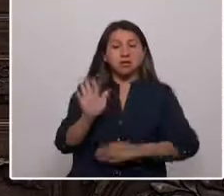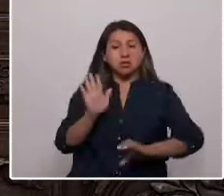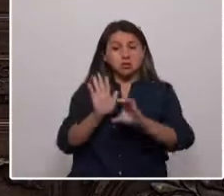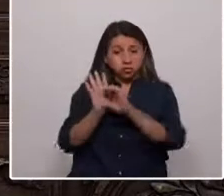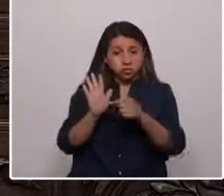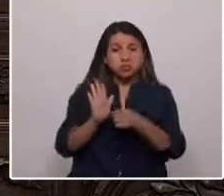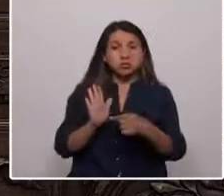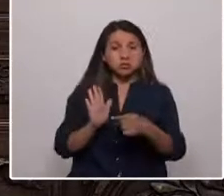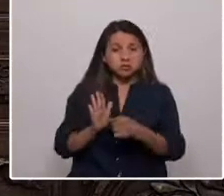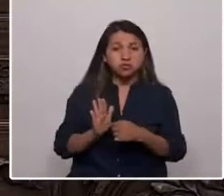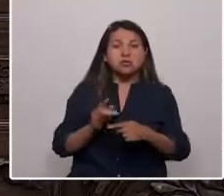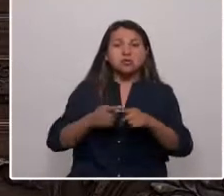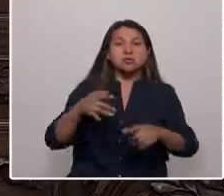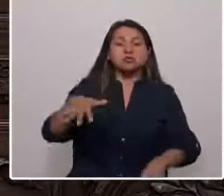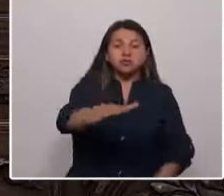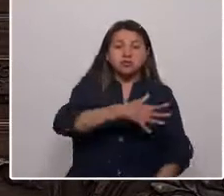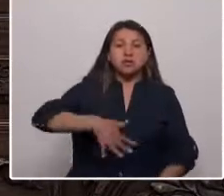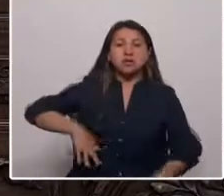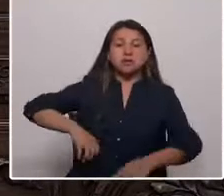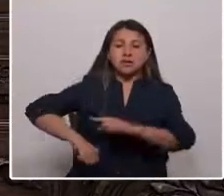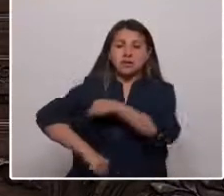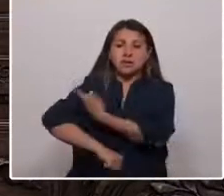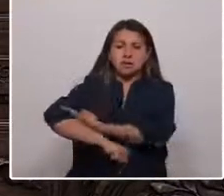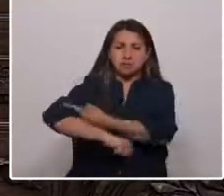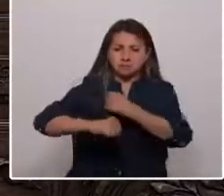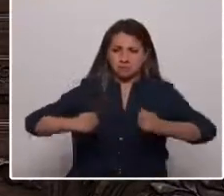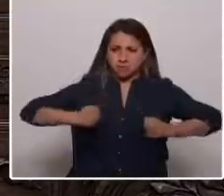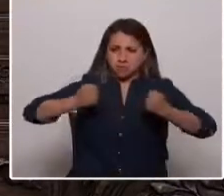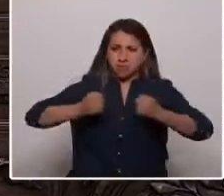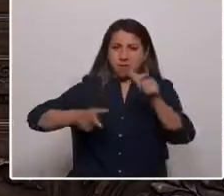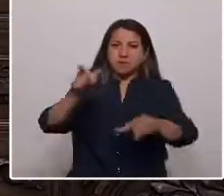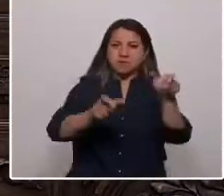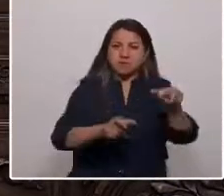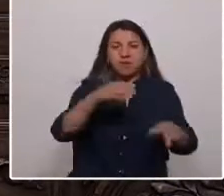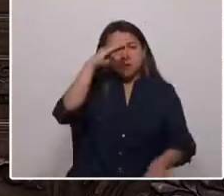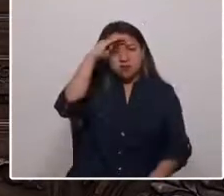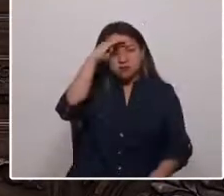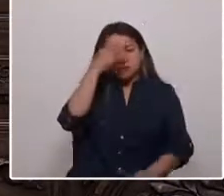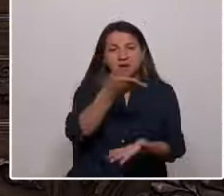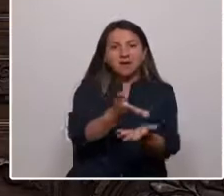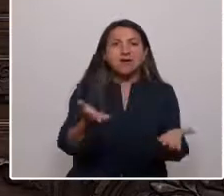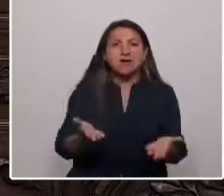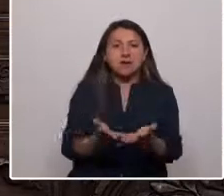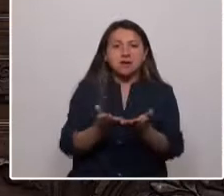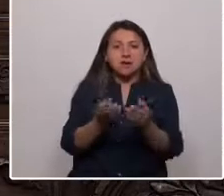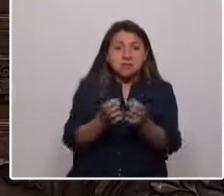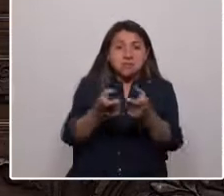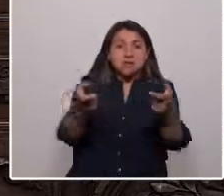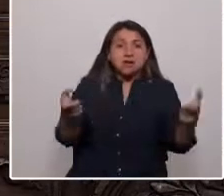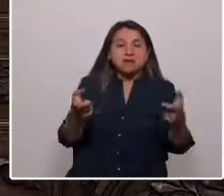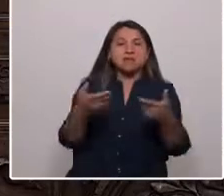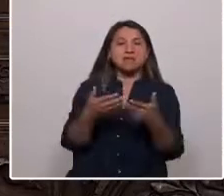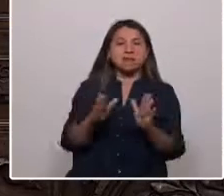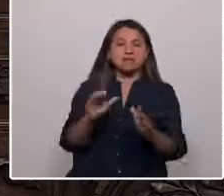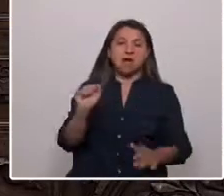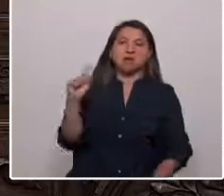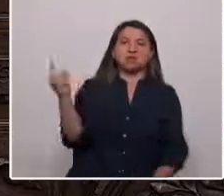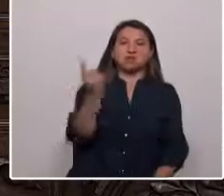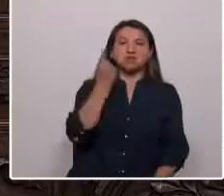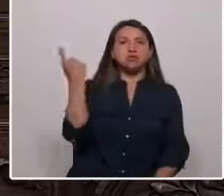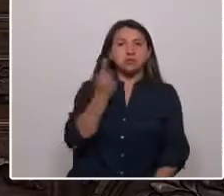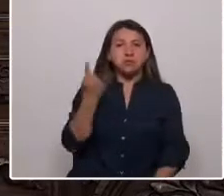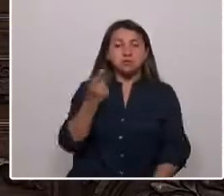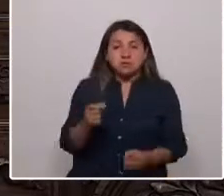para una sociedad que empodere a las personas, porque confía en ellas, ampliándole su libertad y autonomía. Que